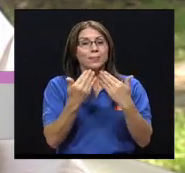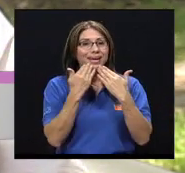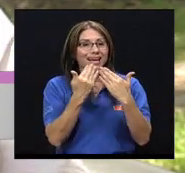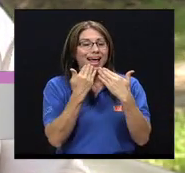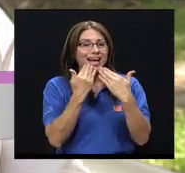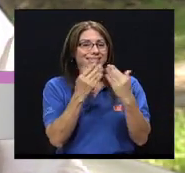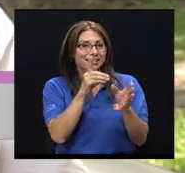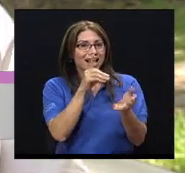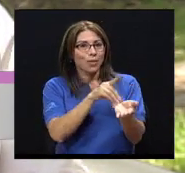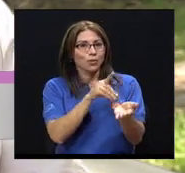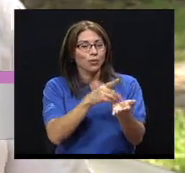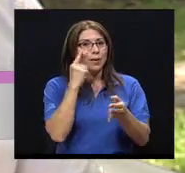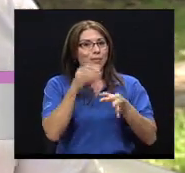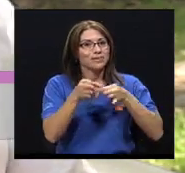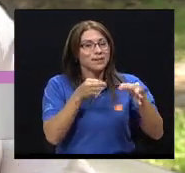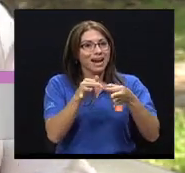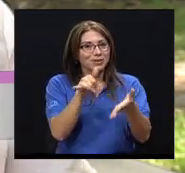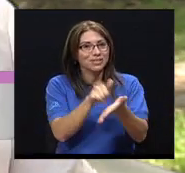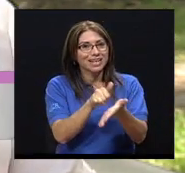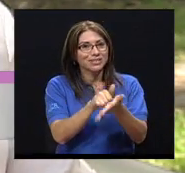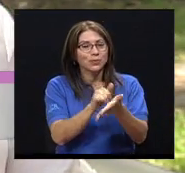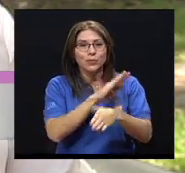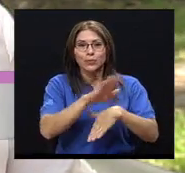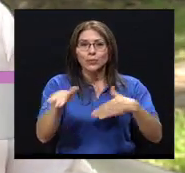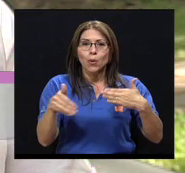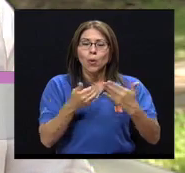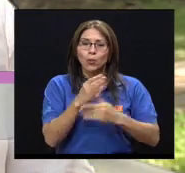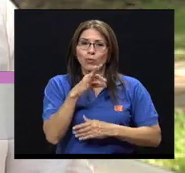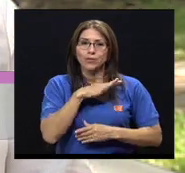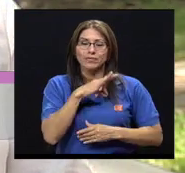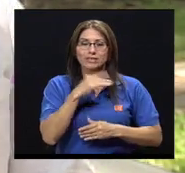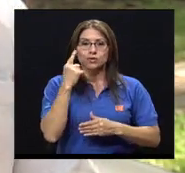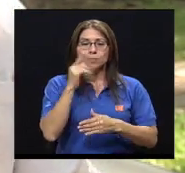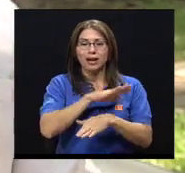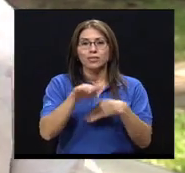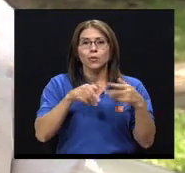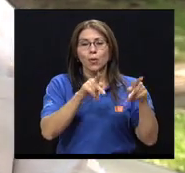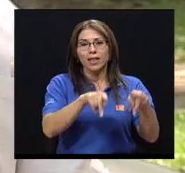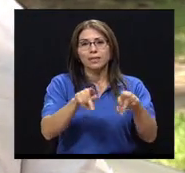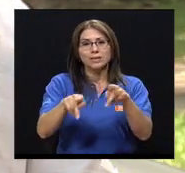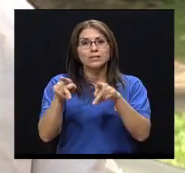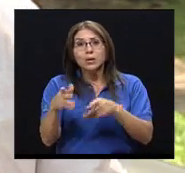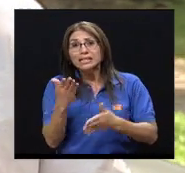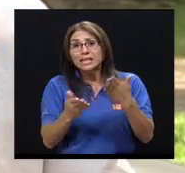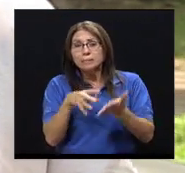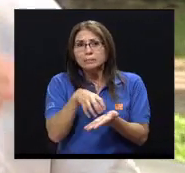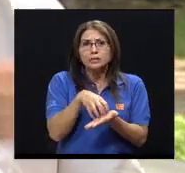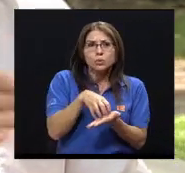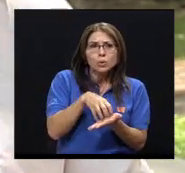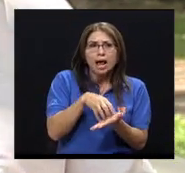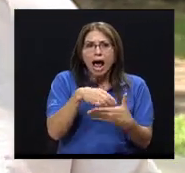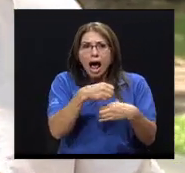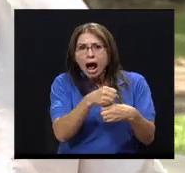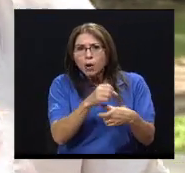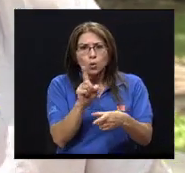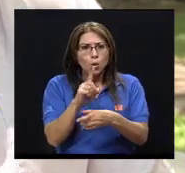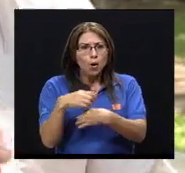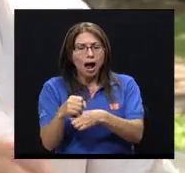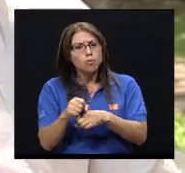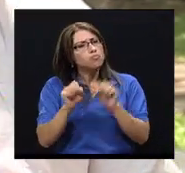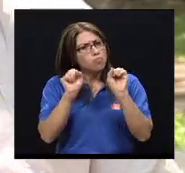muchísimas gracias a la doctora por explicarnos esto, todos los beneficios. Para todas esas personas que tenían esta duda de si lo hago o no lo